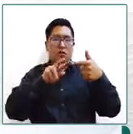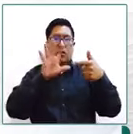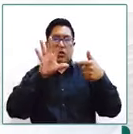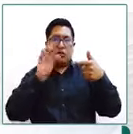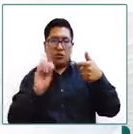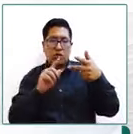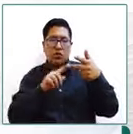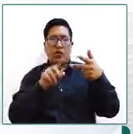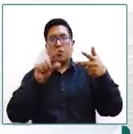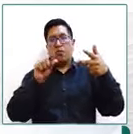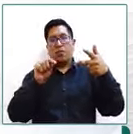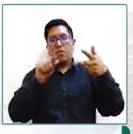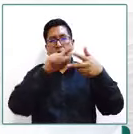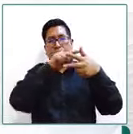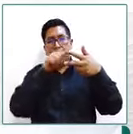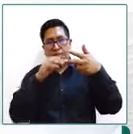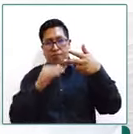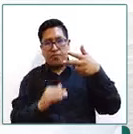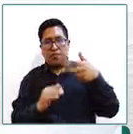respectivamente